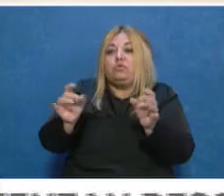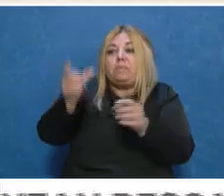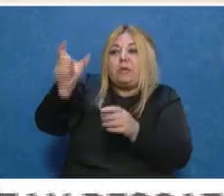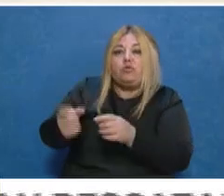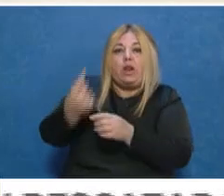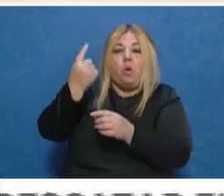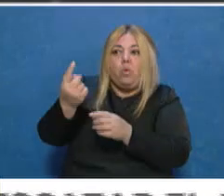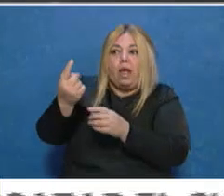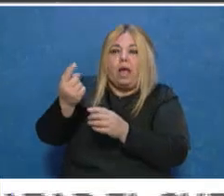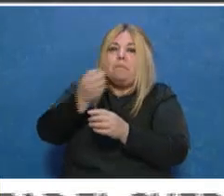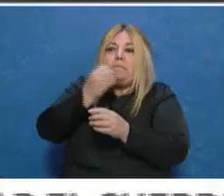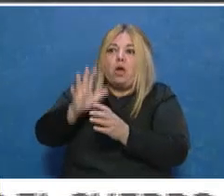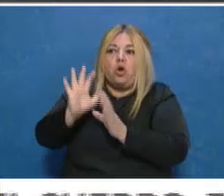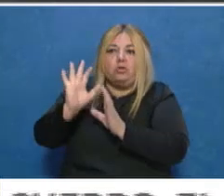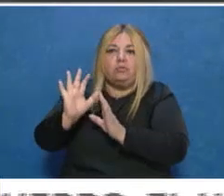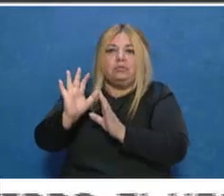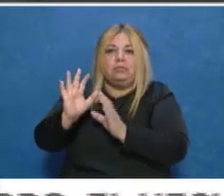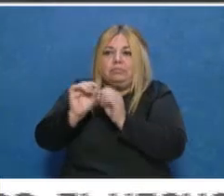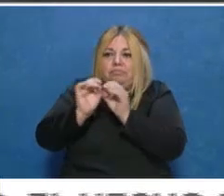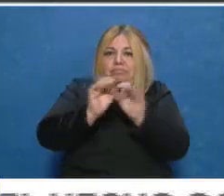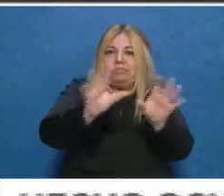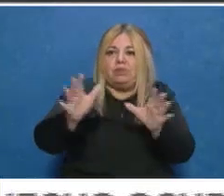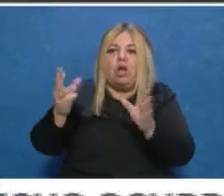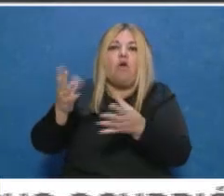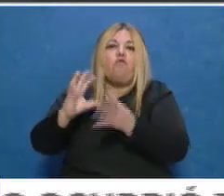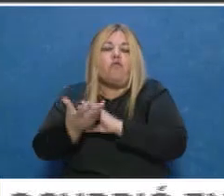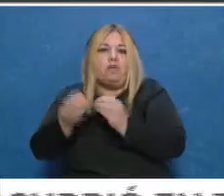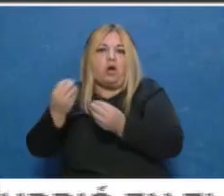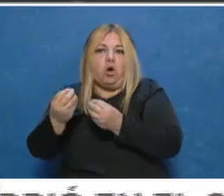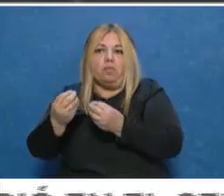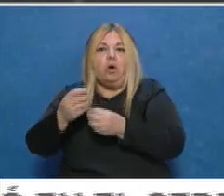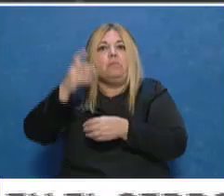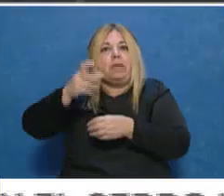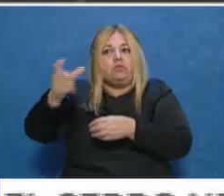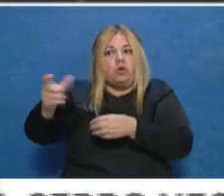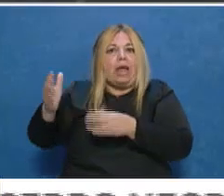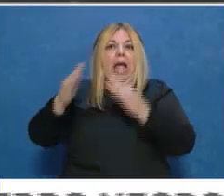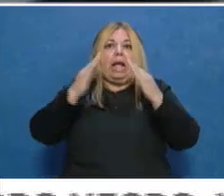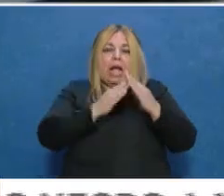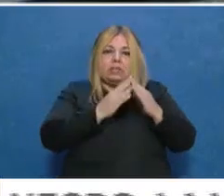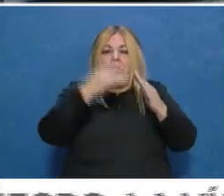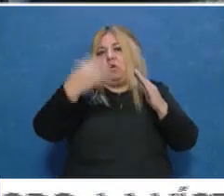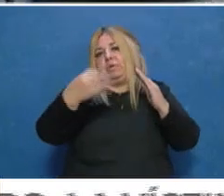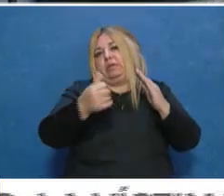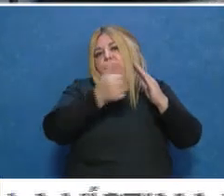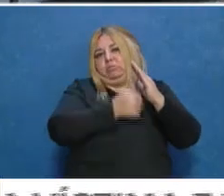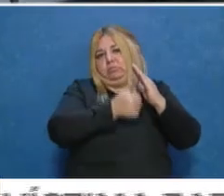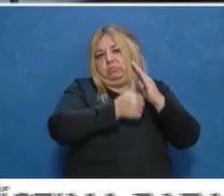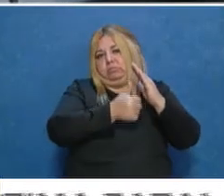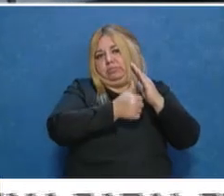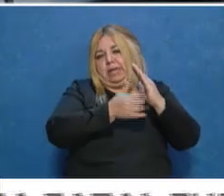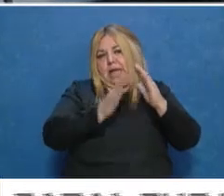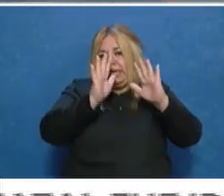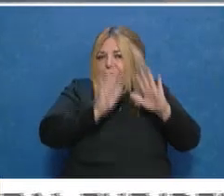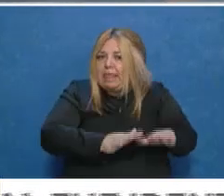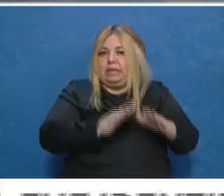aislamiento obligatorio, es decir, el distanciamiento que ahora rige en toda la provincia de Mendoza. Es algo que se ha